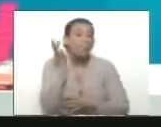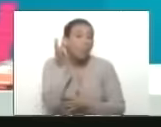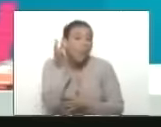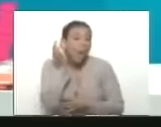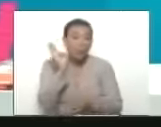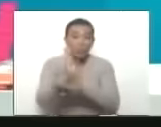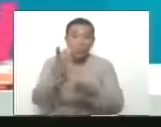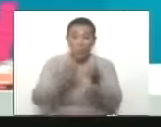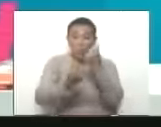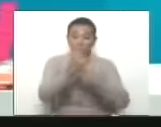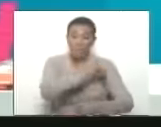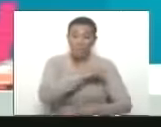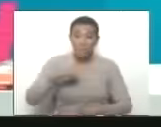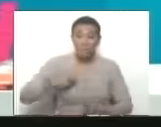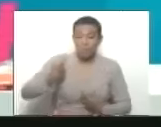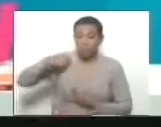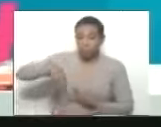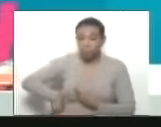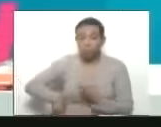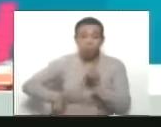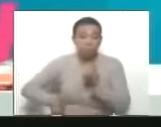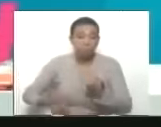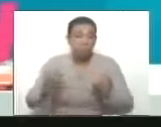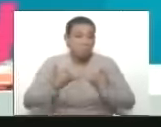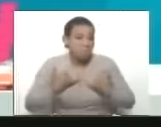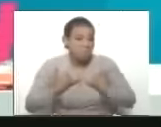sujeto económico independiente en la economía.